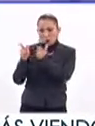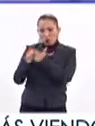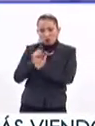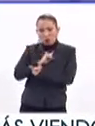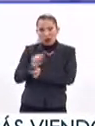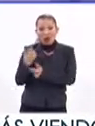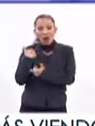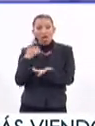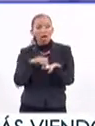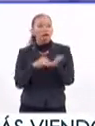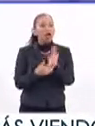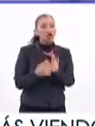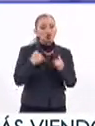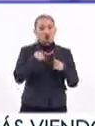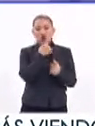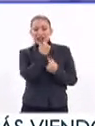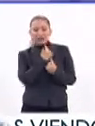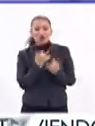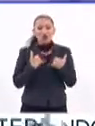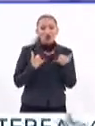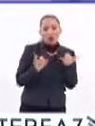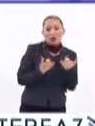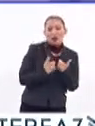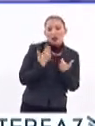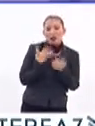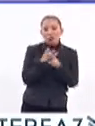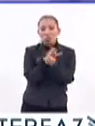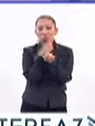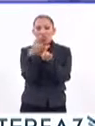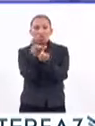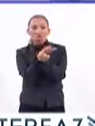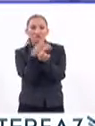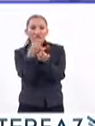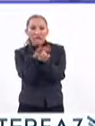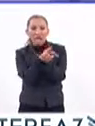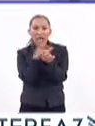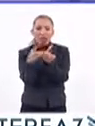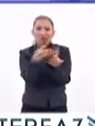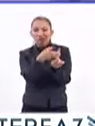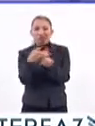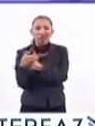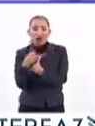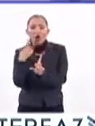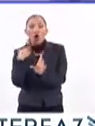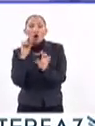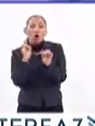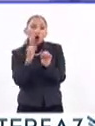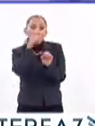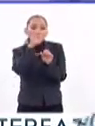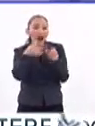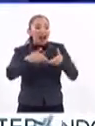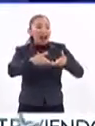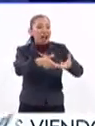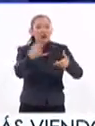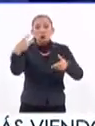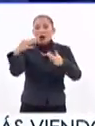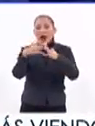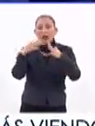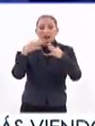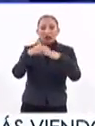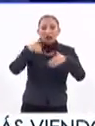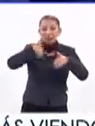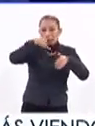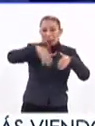que se hacen pasar por niños, por jóvenes y que los empiezan a envolver, o pues la violencia que se vive en las calles, en sus casas,